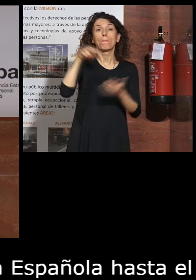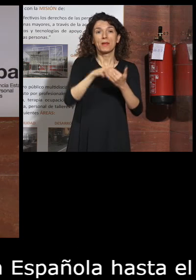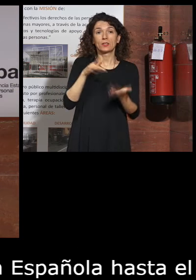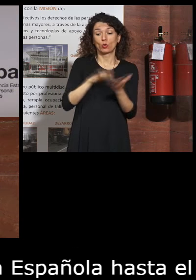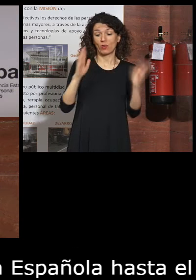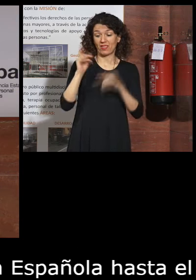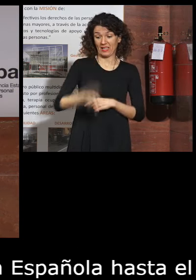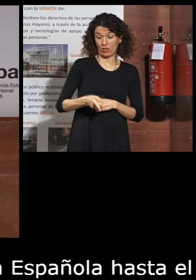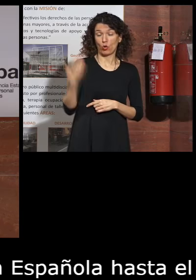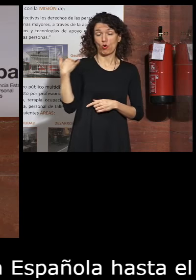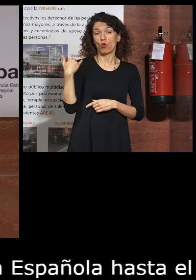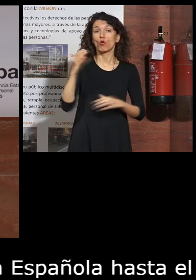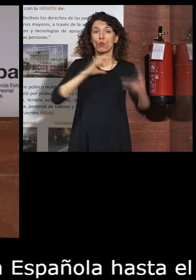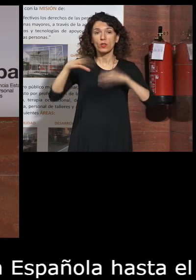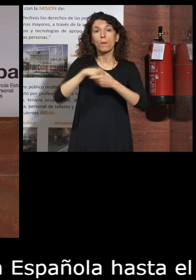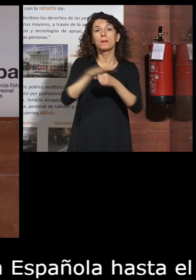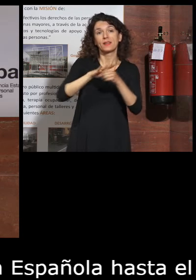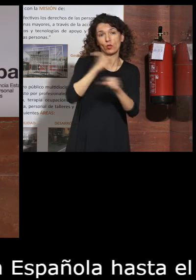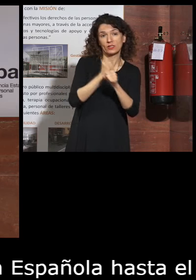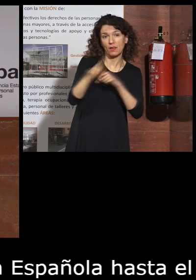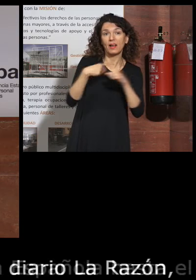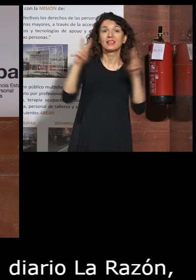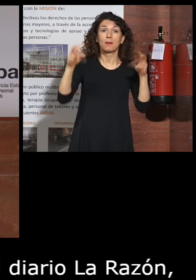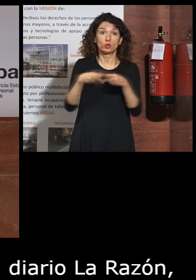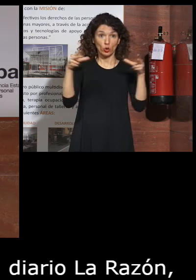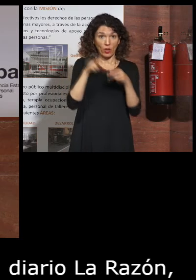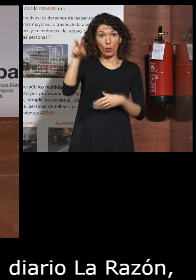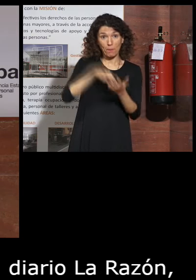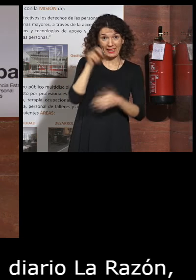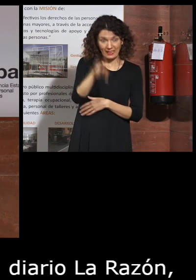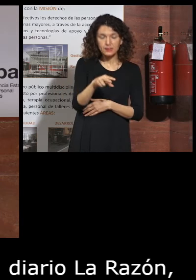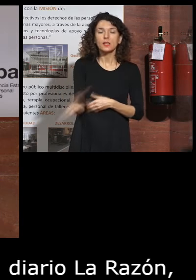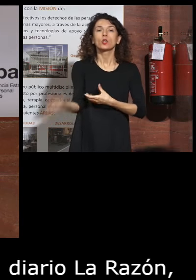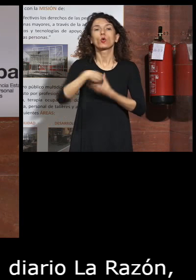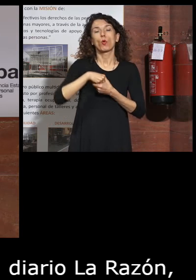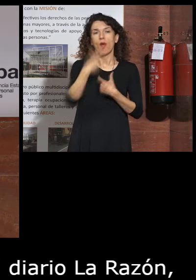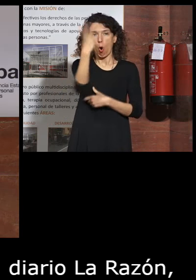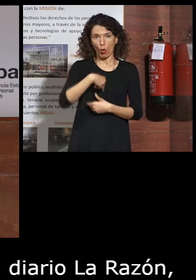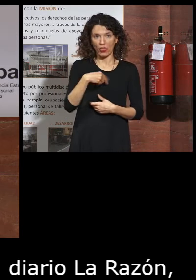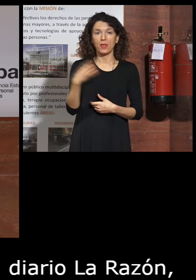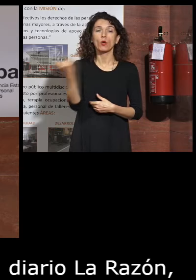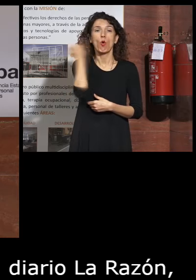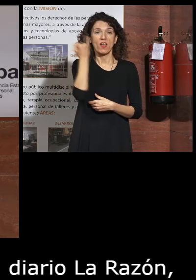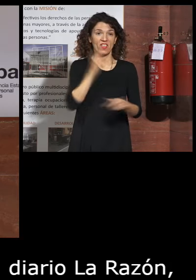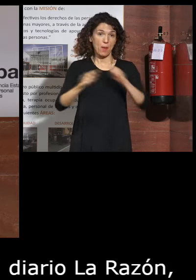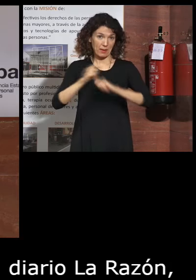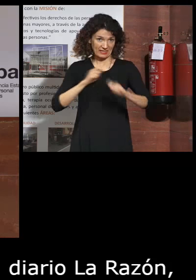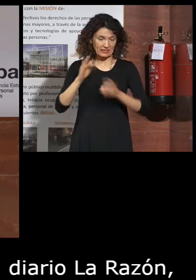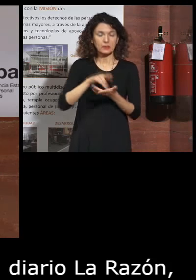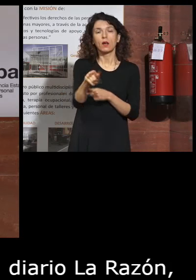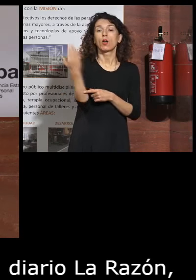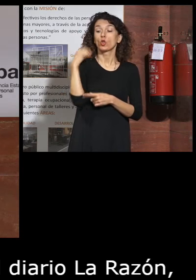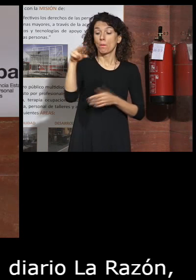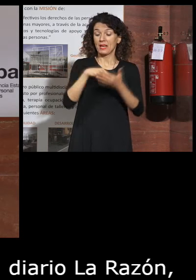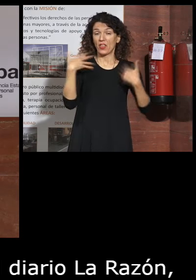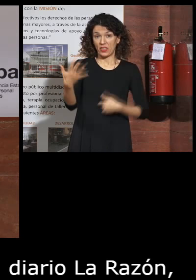director de comunicación del Ministerio de Trabajo Seguridad Social de Asuntos Sociales y en el 2002 se incorpora a la ONCE como jefe de prensa hasta ser nombrado en